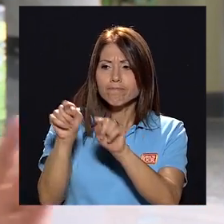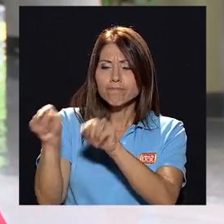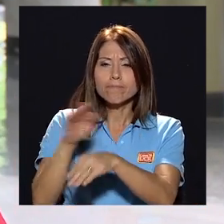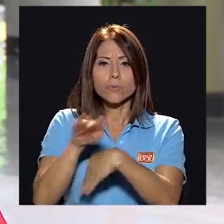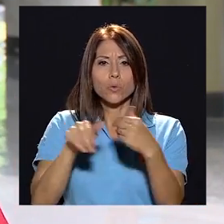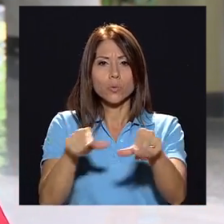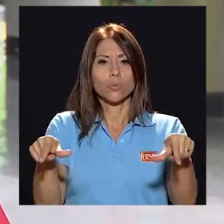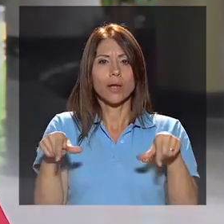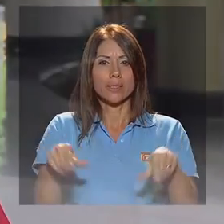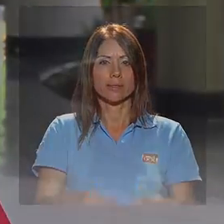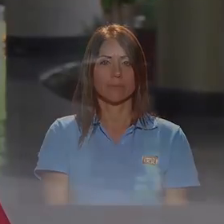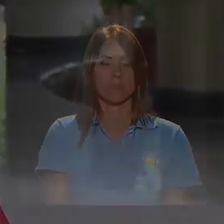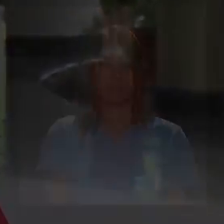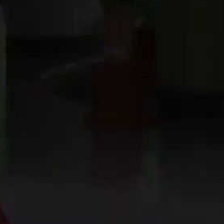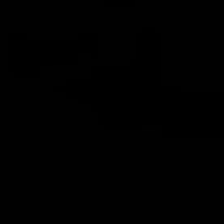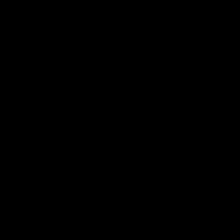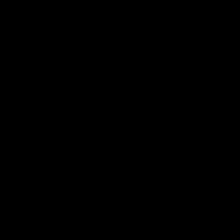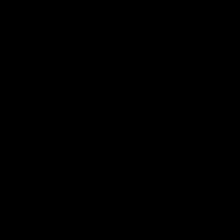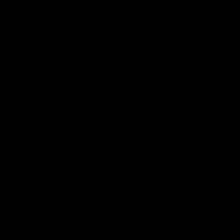todos los lugares